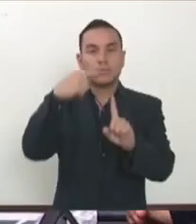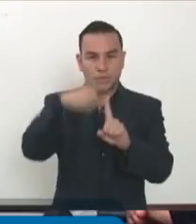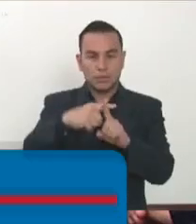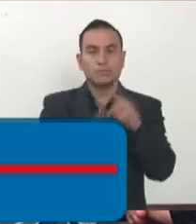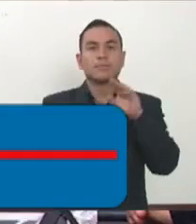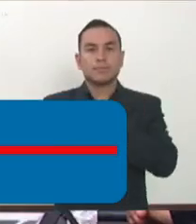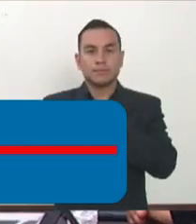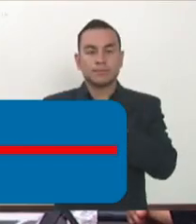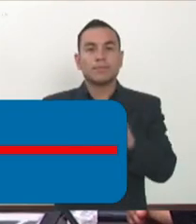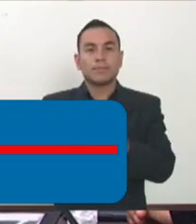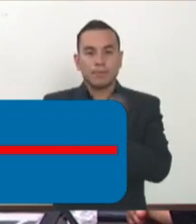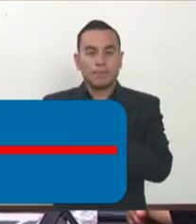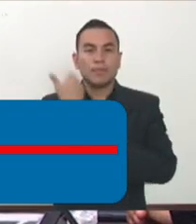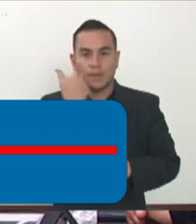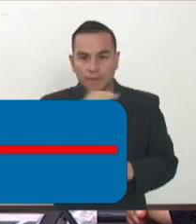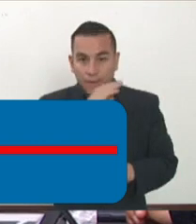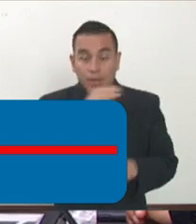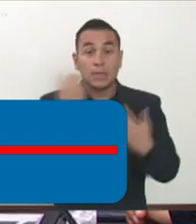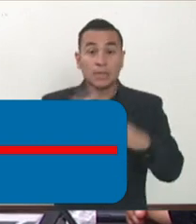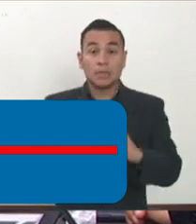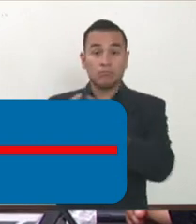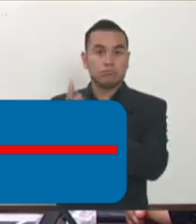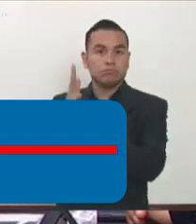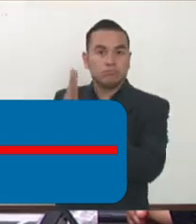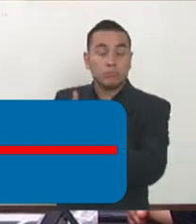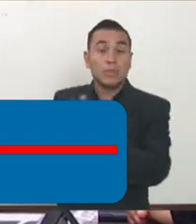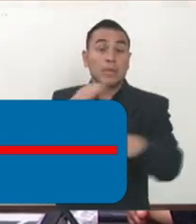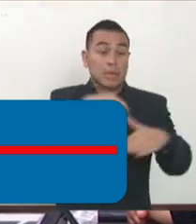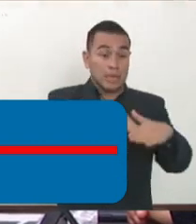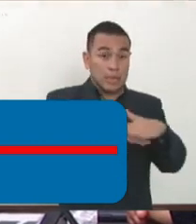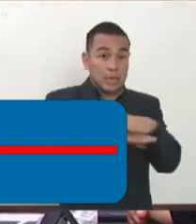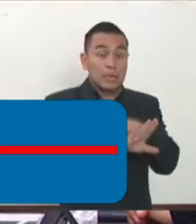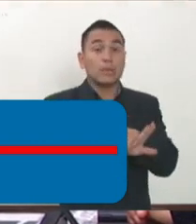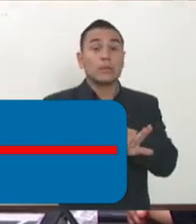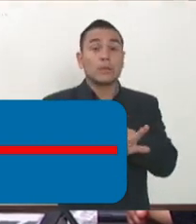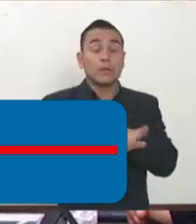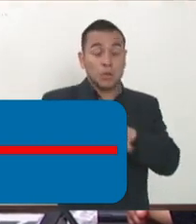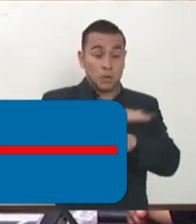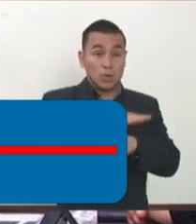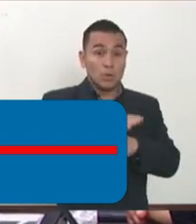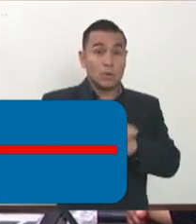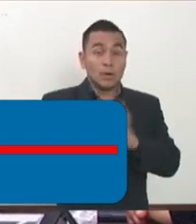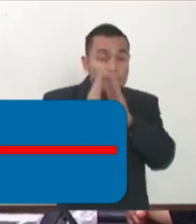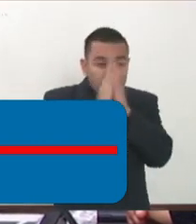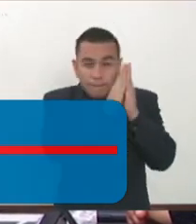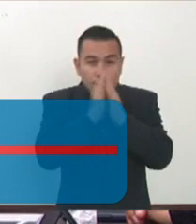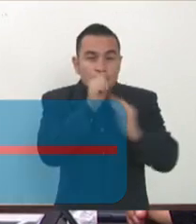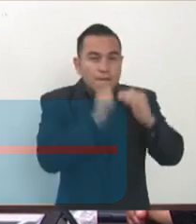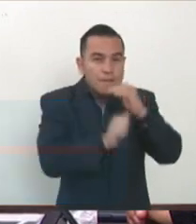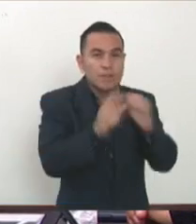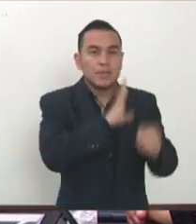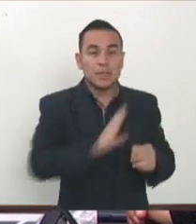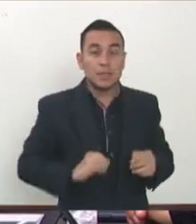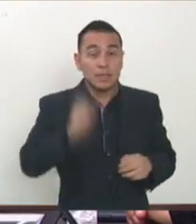El paciente ya está aislado, sin embargo, como entró en un punto ciego, pues es muy probable que haya tenido contacto con varias personas